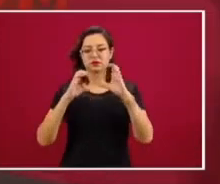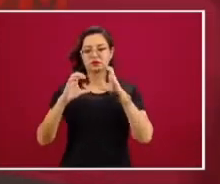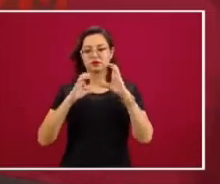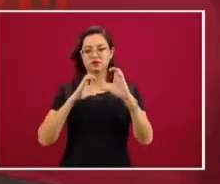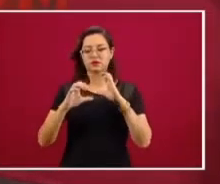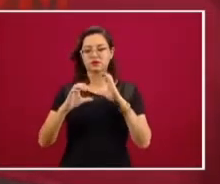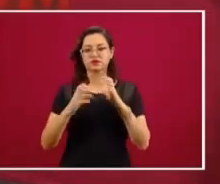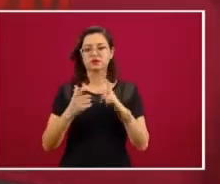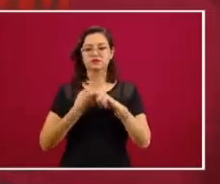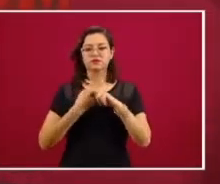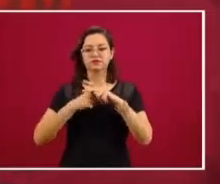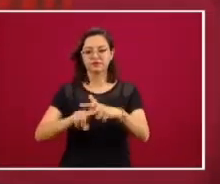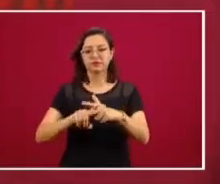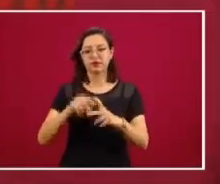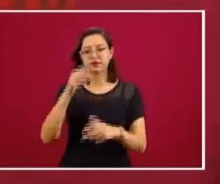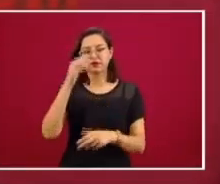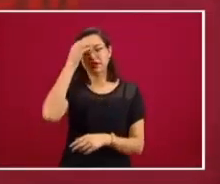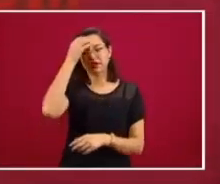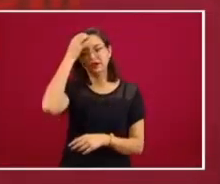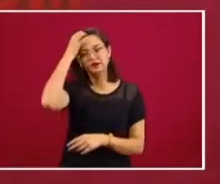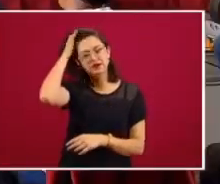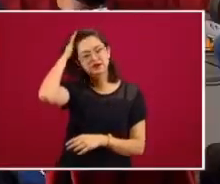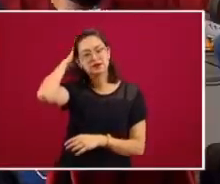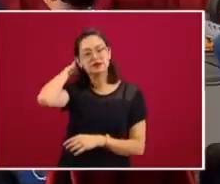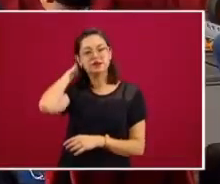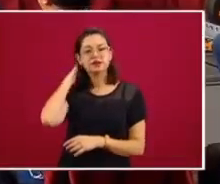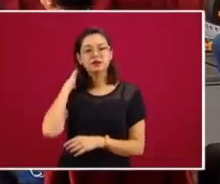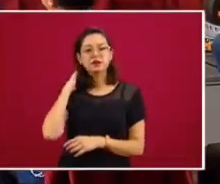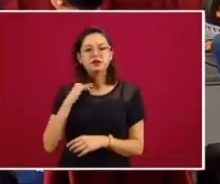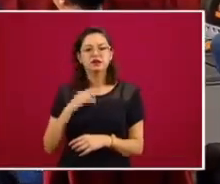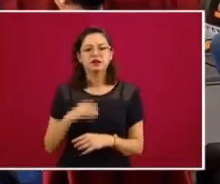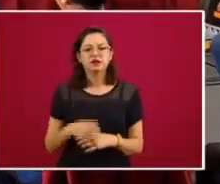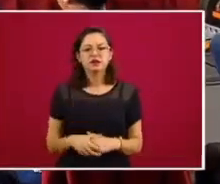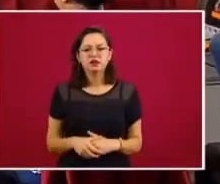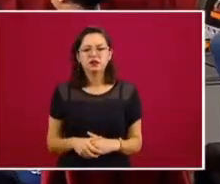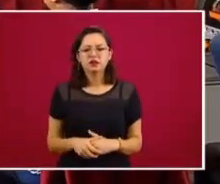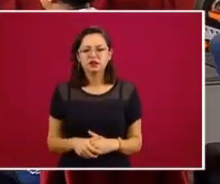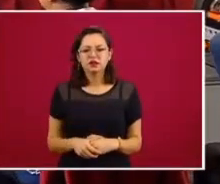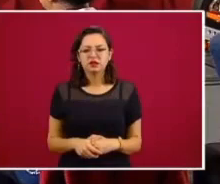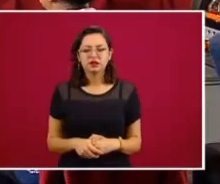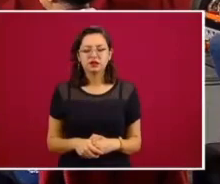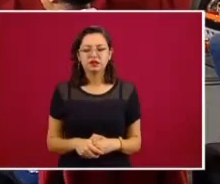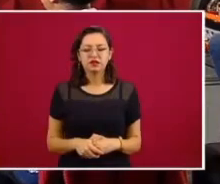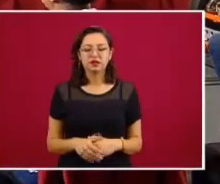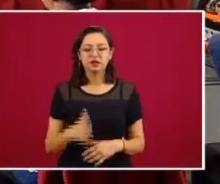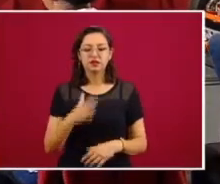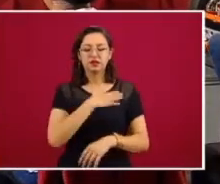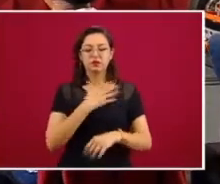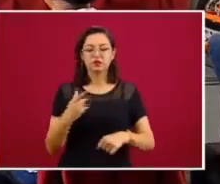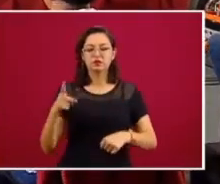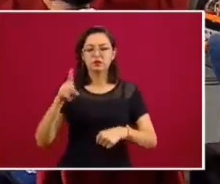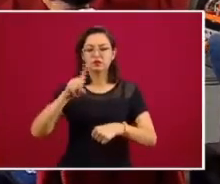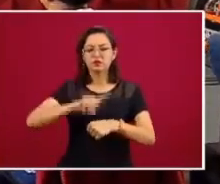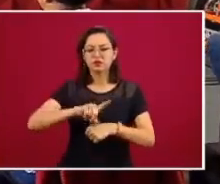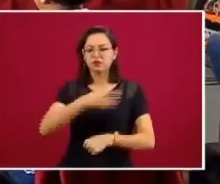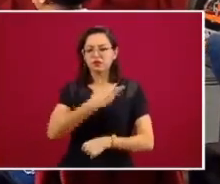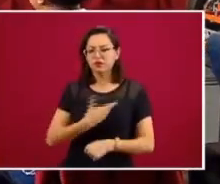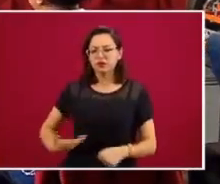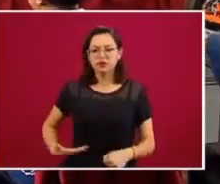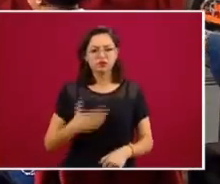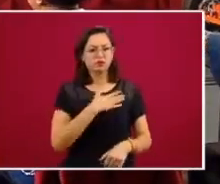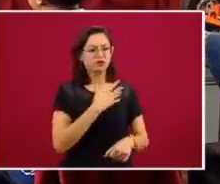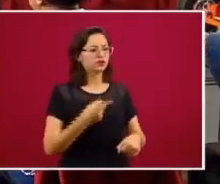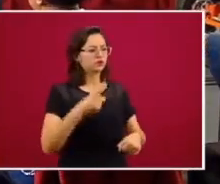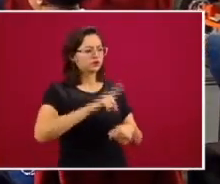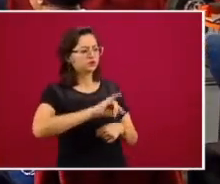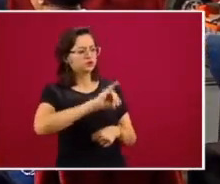Empezamos con esto. Buenos días, presidente. Buenos días, Juan Ramón, nos da mucho gusto